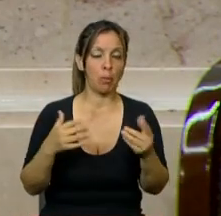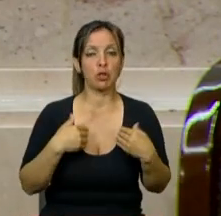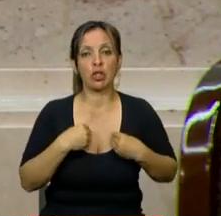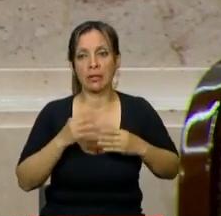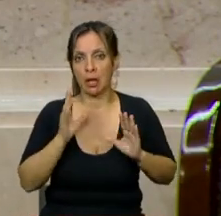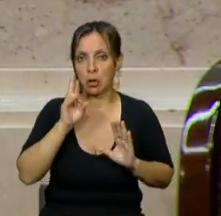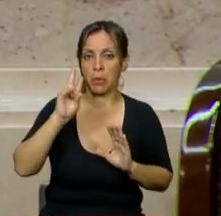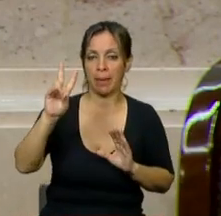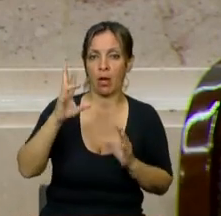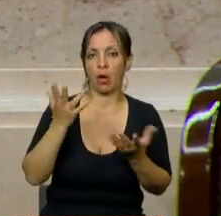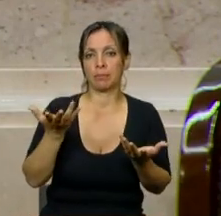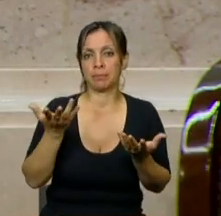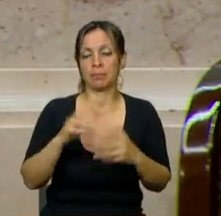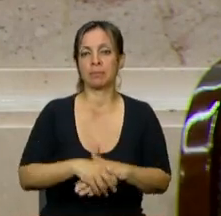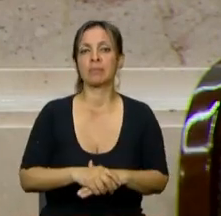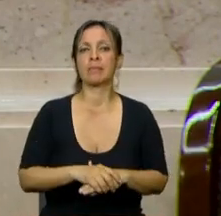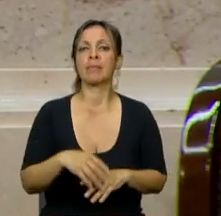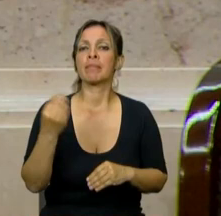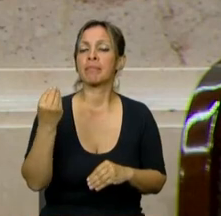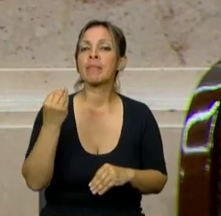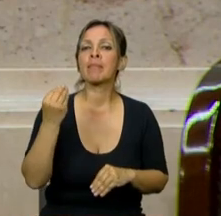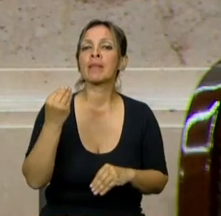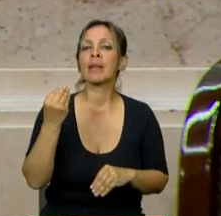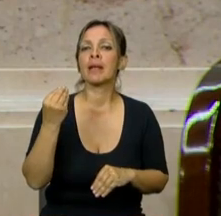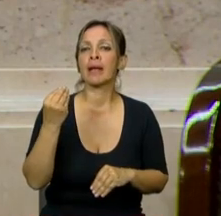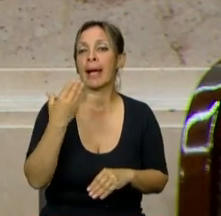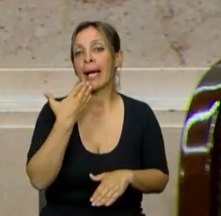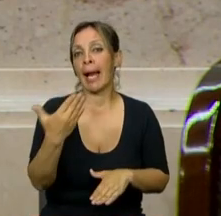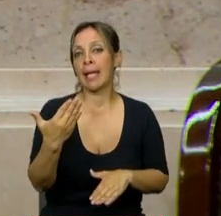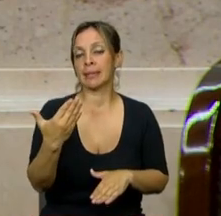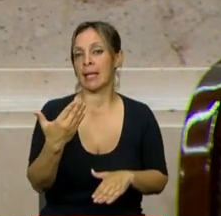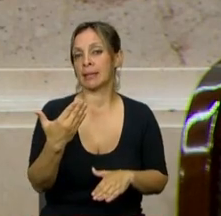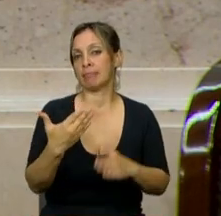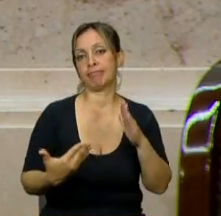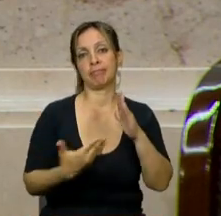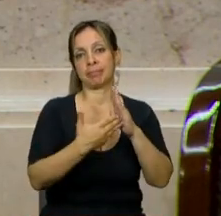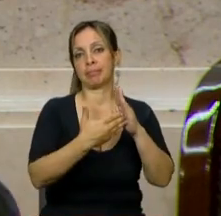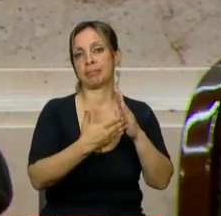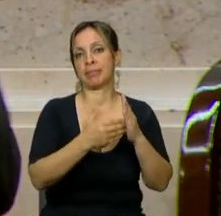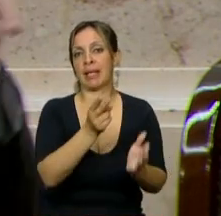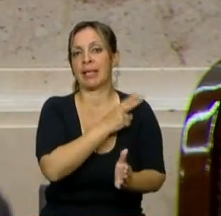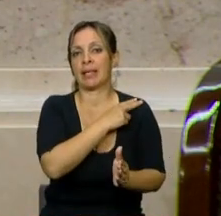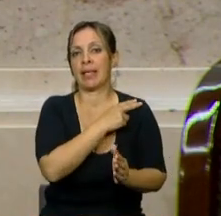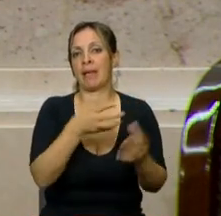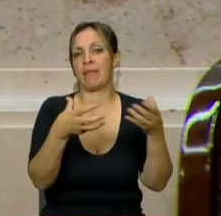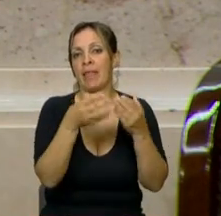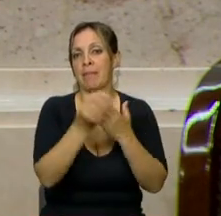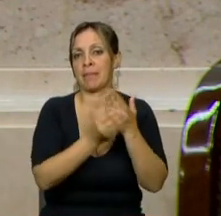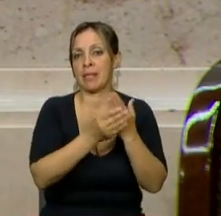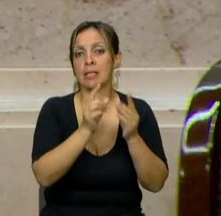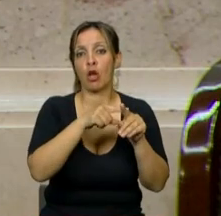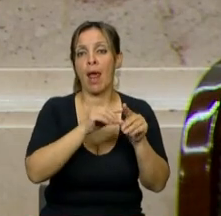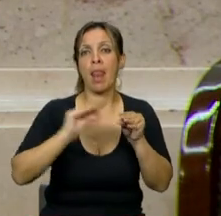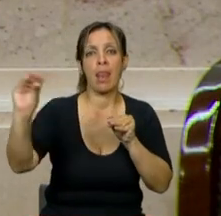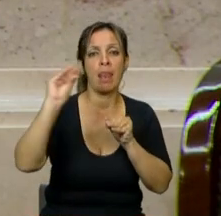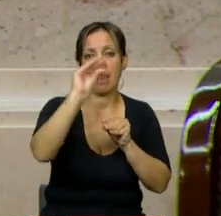gran medida porque teníamos un jefe de gabinete que fue quien terminó asignando los